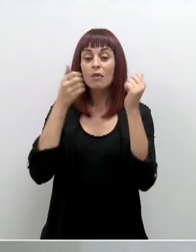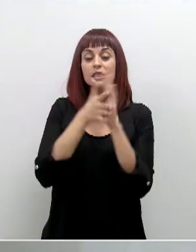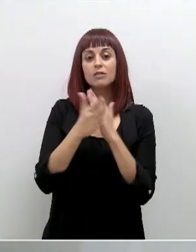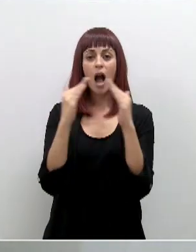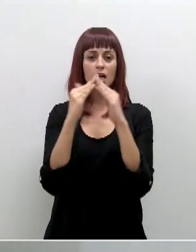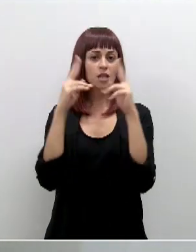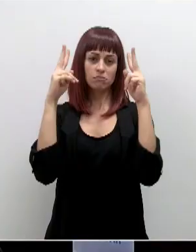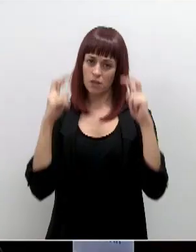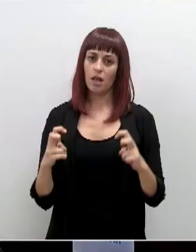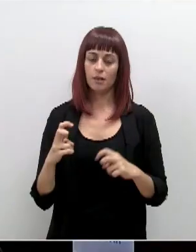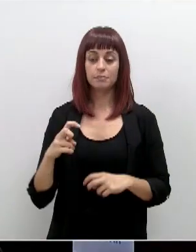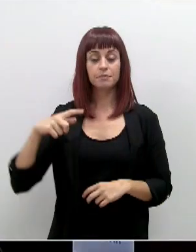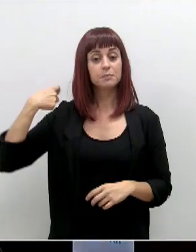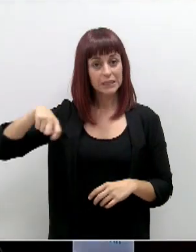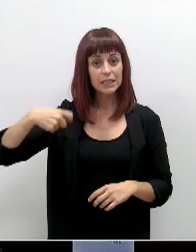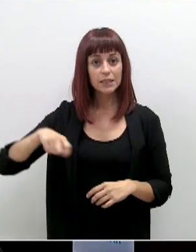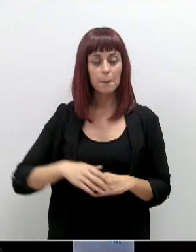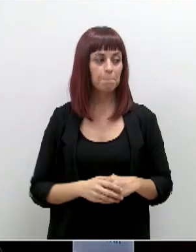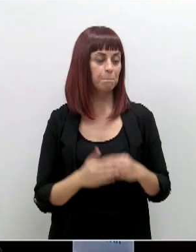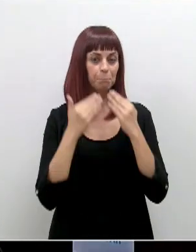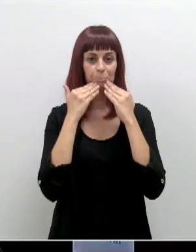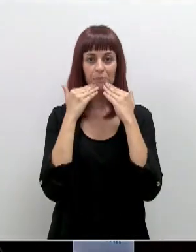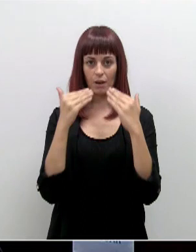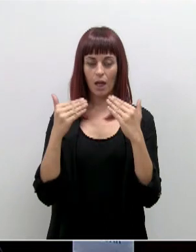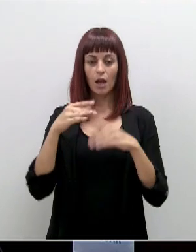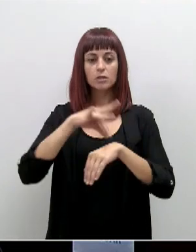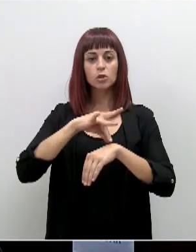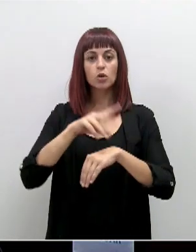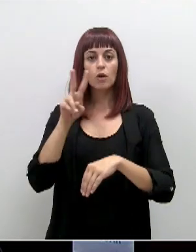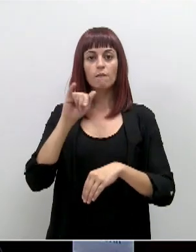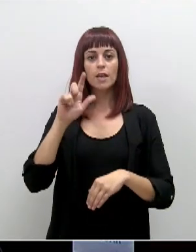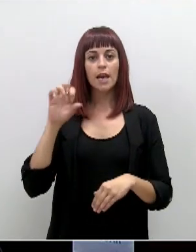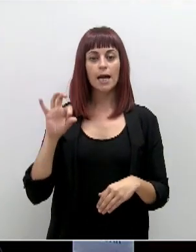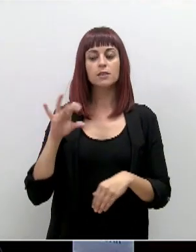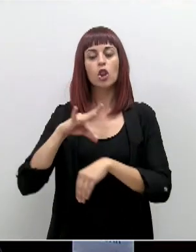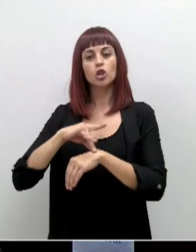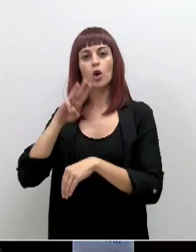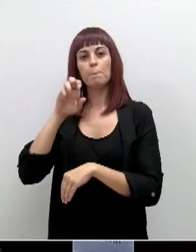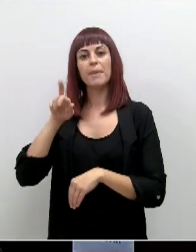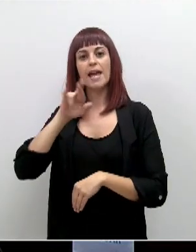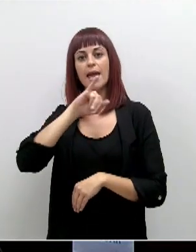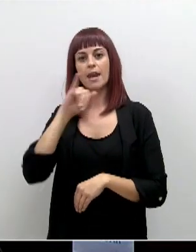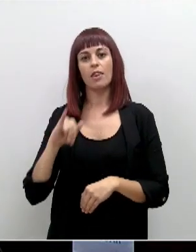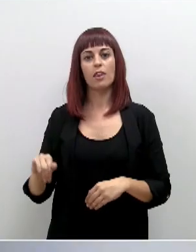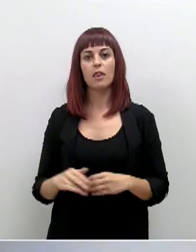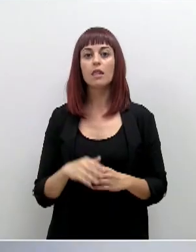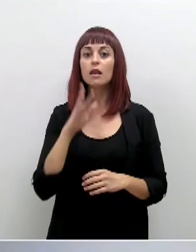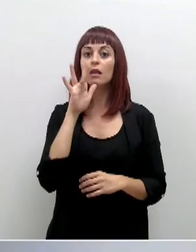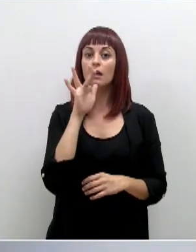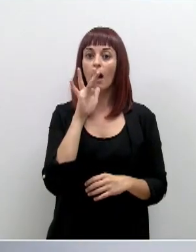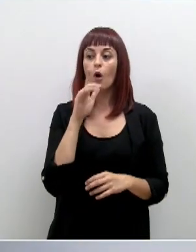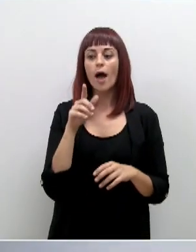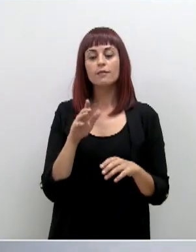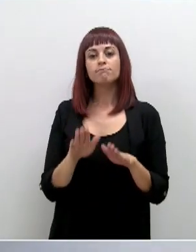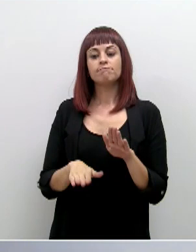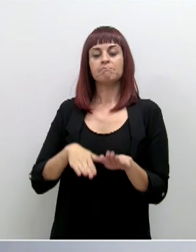momentos. Gracias, presidente. Gracias, doctor Villegas. Gracias, doctor Pérez. Damos un paso